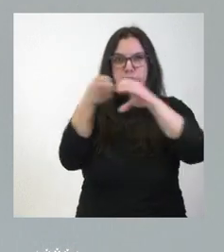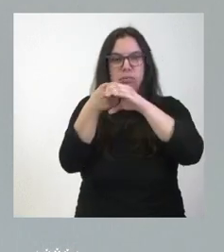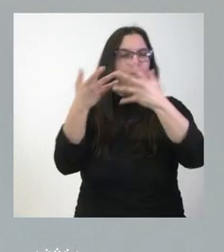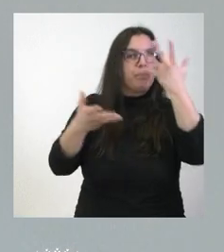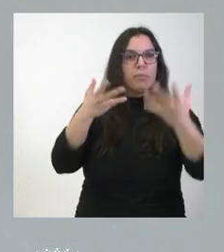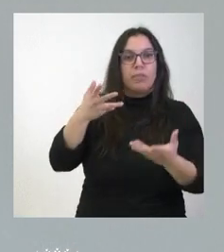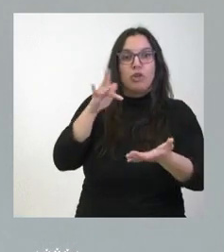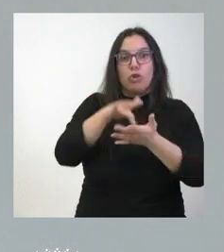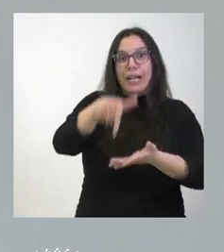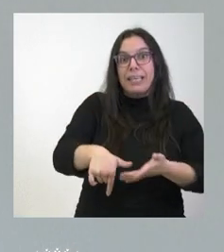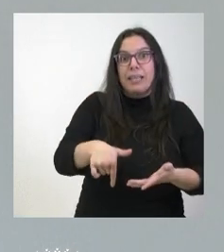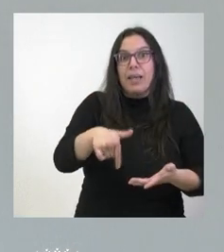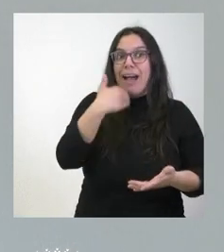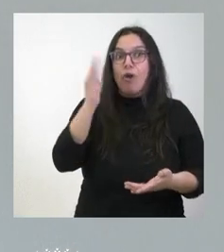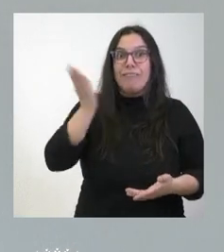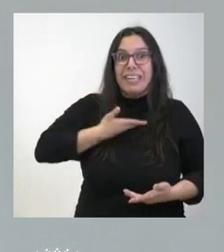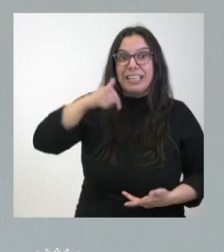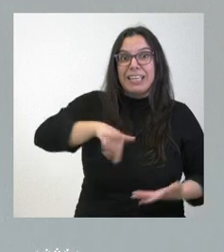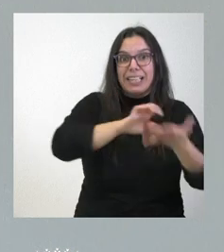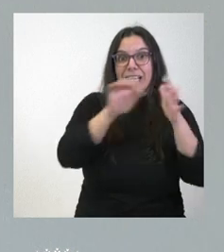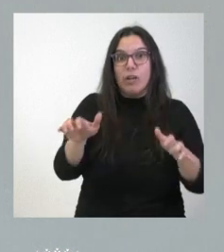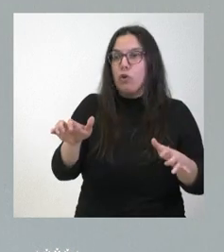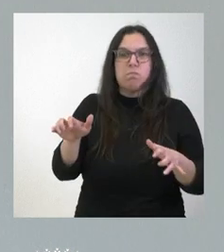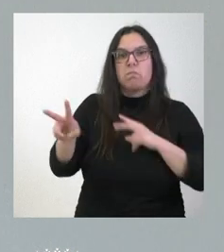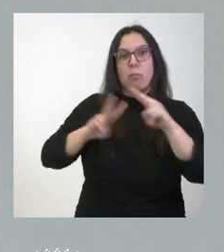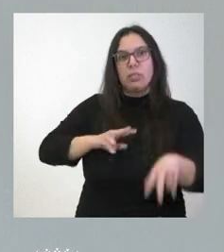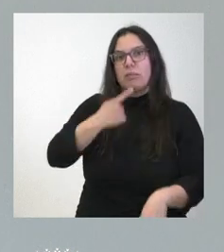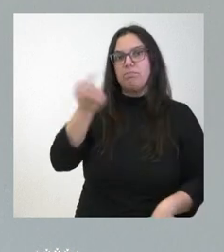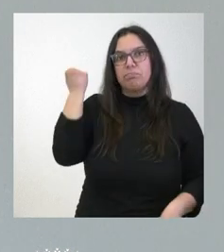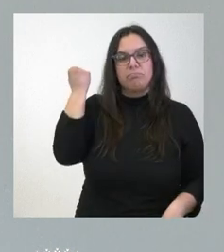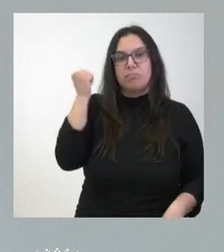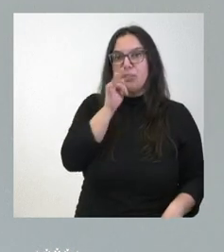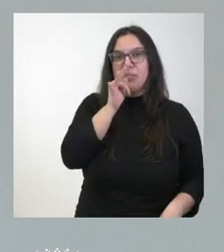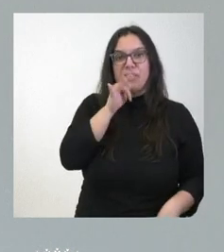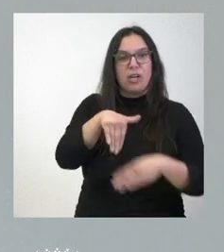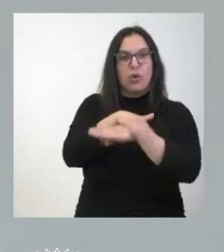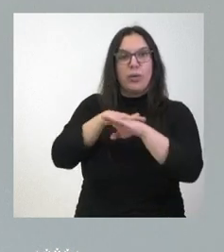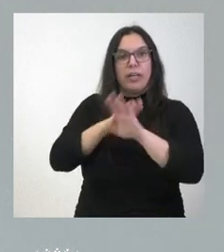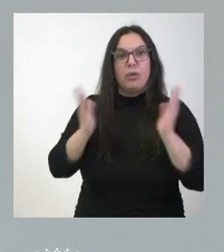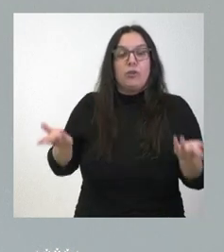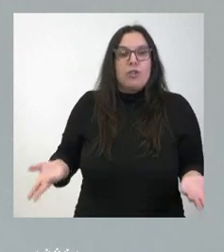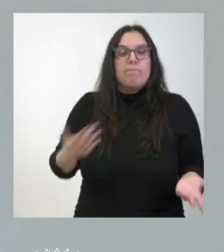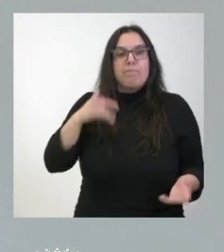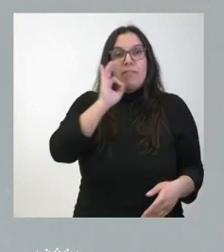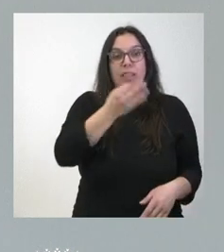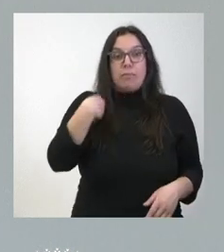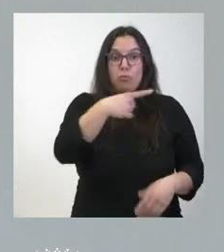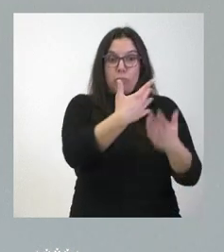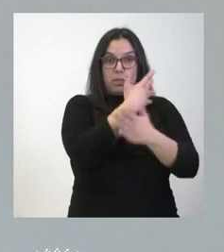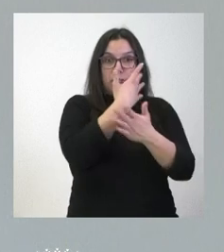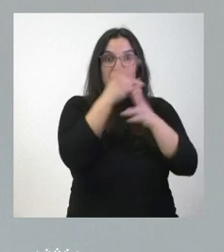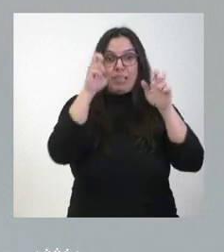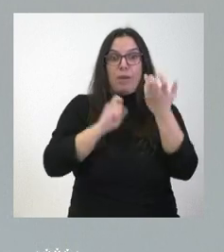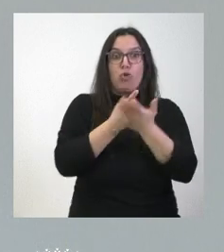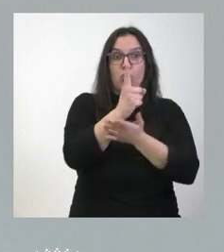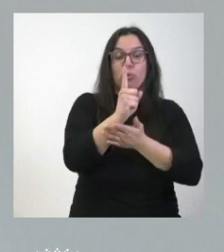una semana y no tenemos respuesta por parte del Gobierno. Y, por tanto, es verdad que el asunto que usted plantea en torno a la ruta de La Plata es muy